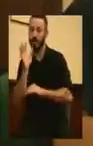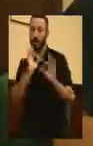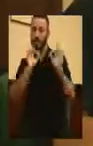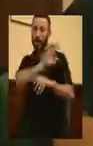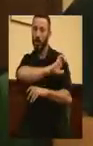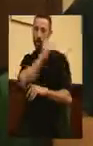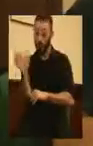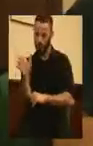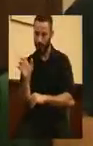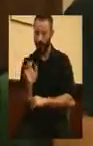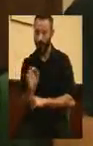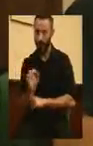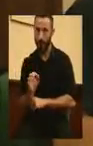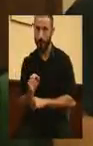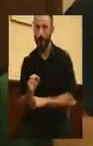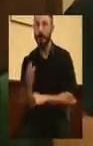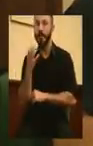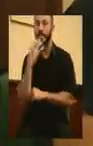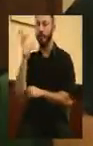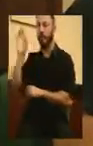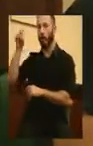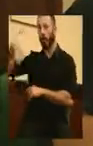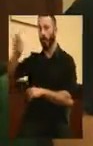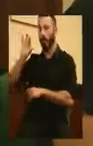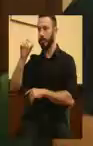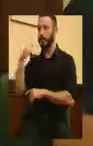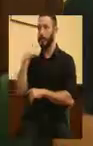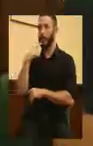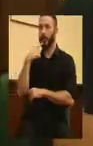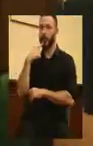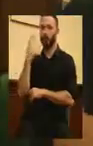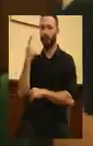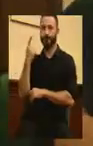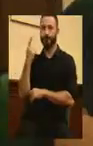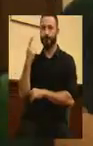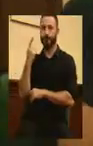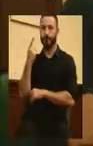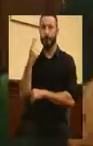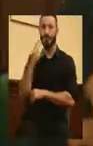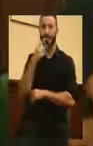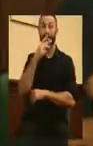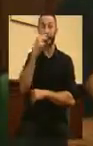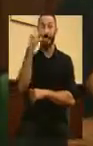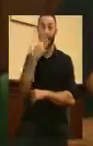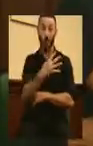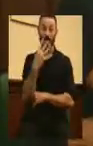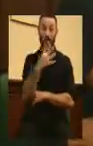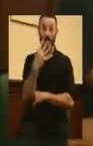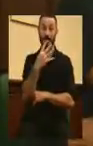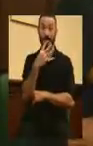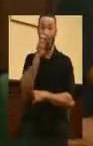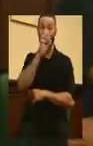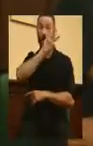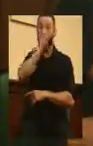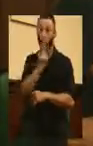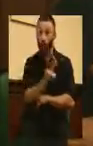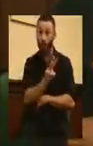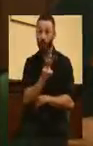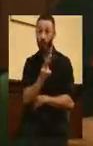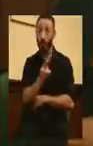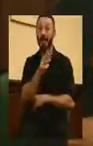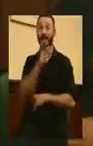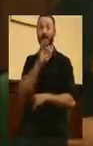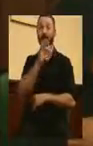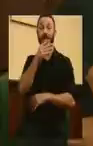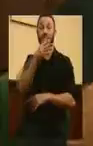establecidos por la Organización Mundial de la Salud, mientras que más de tres cuartas partes de dicha población están expuestas a niveles de ozono benzopireno